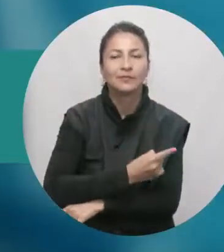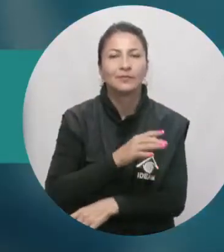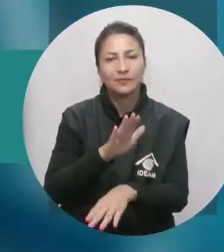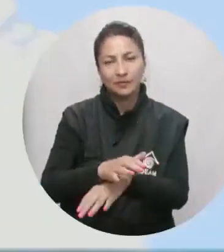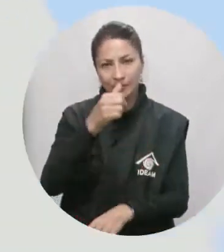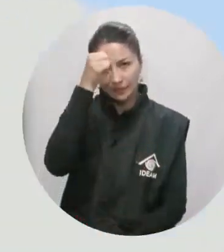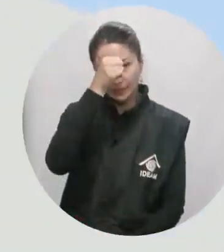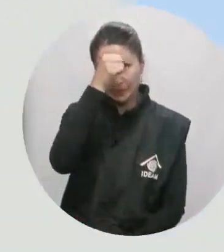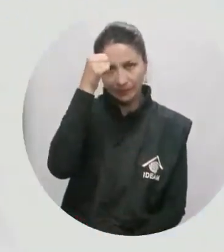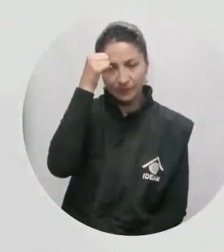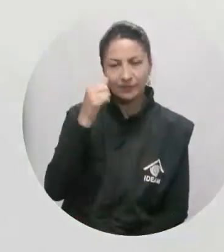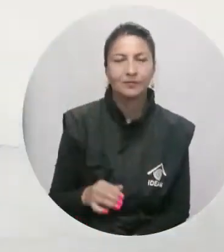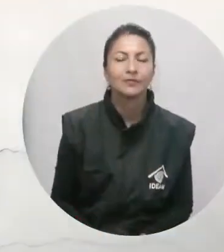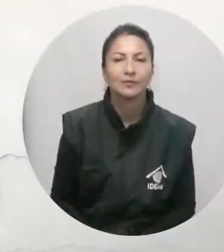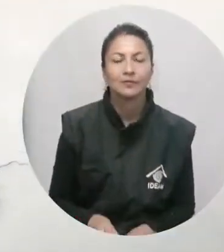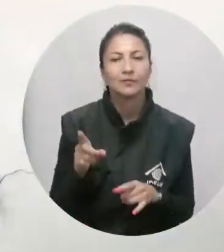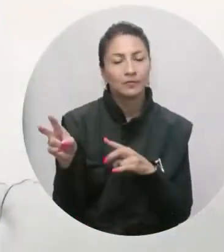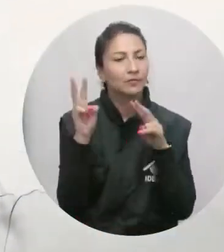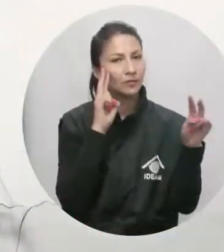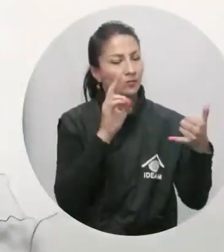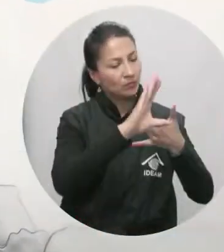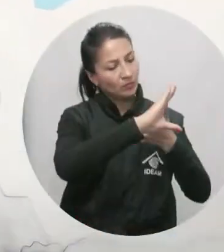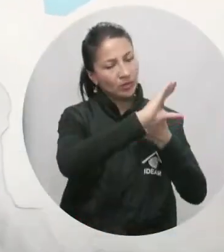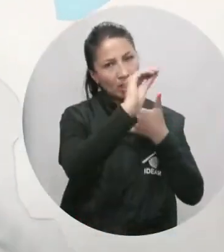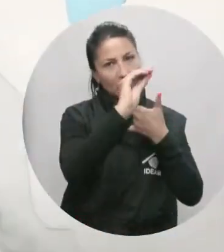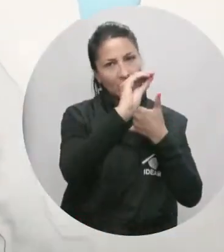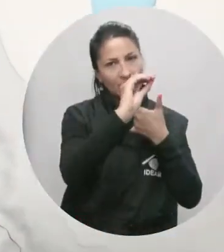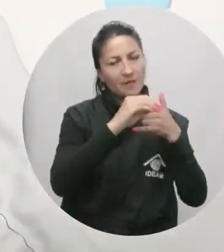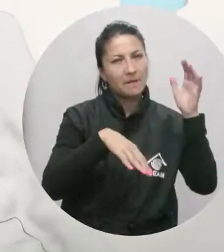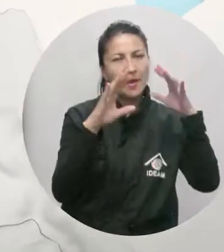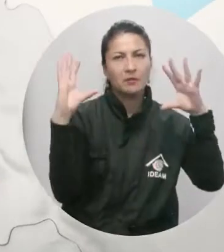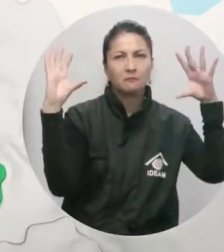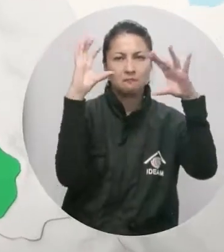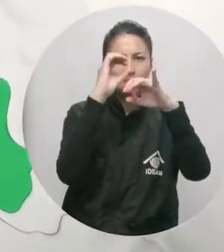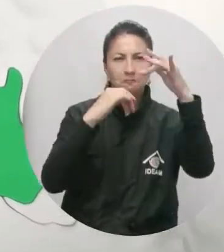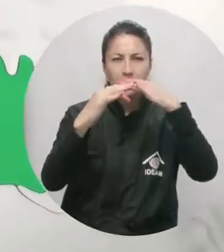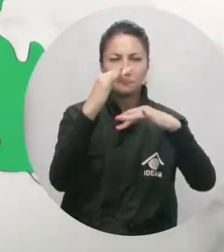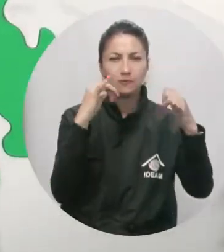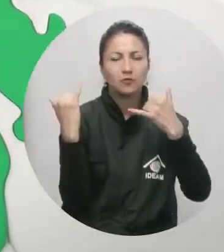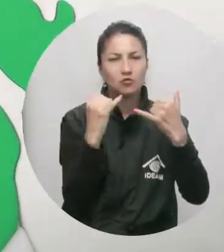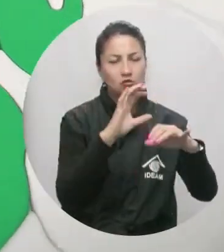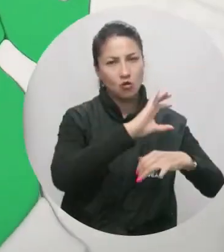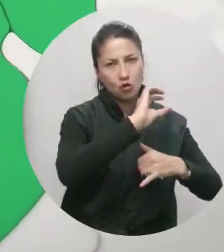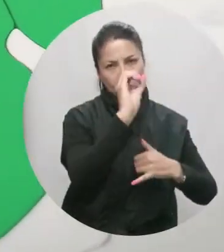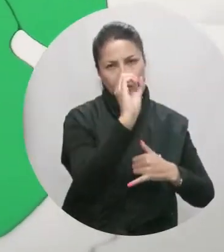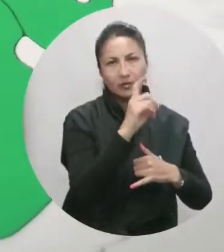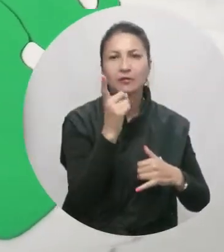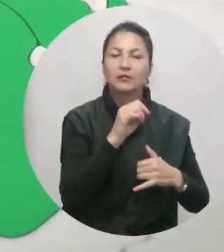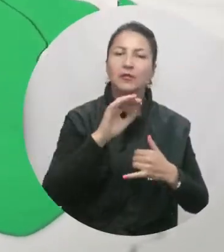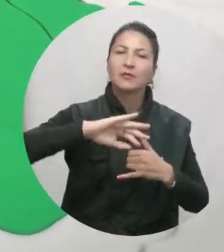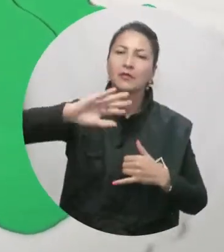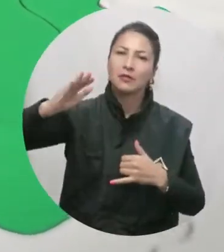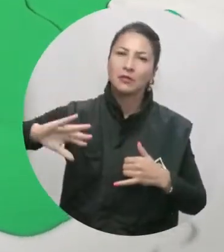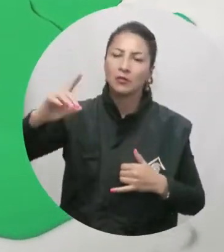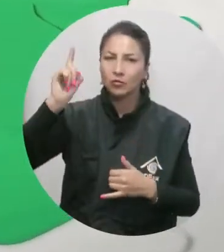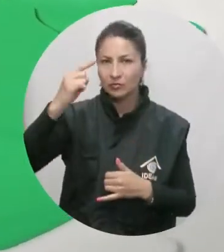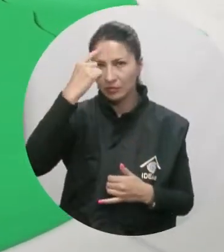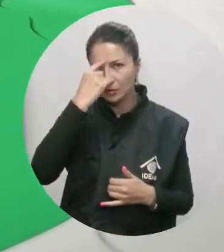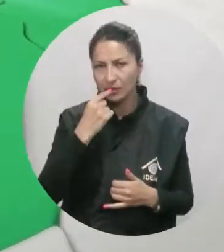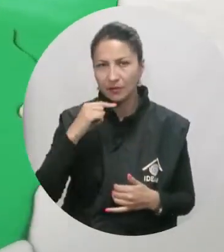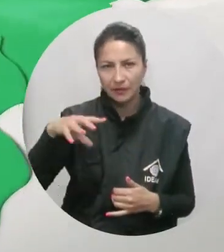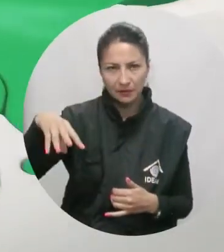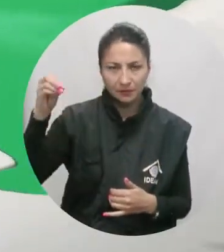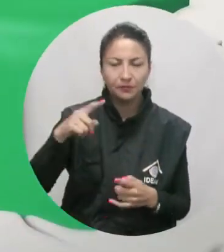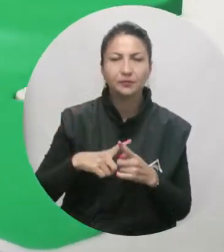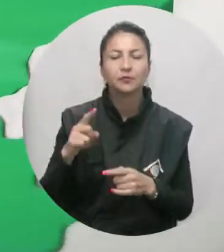de la nubosidad en el occidente de la región y en la Sierra Nevada, con lluvias en Bolívar, Norte